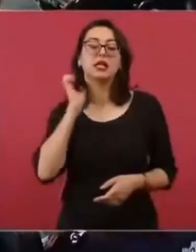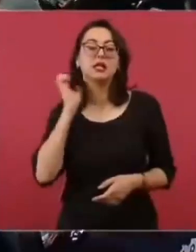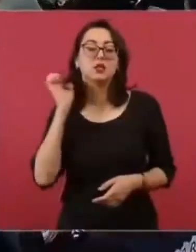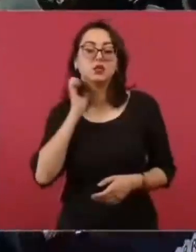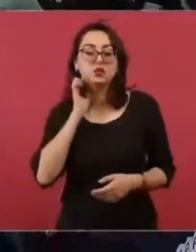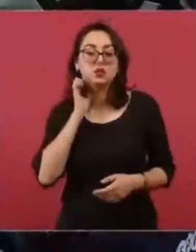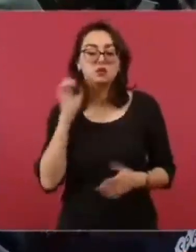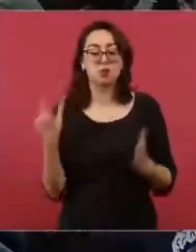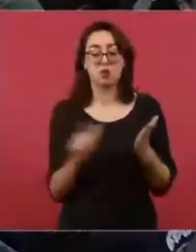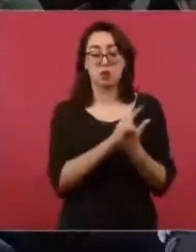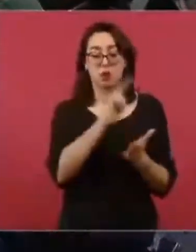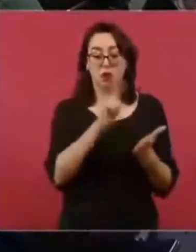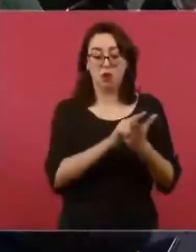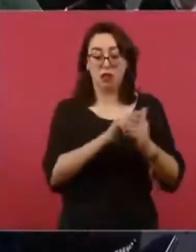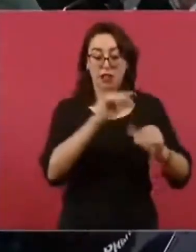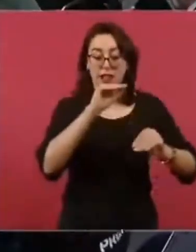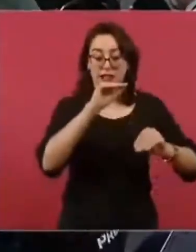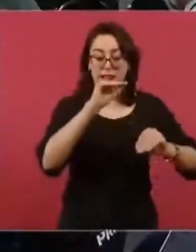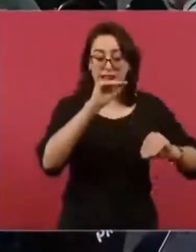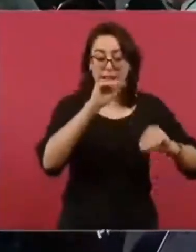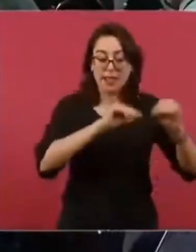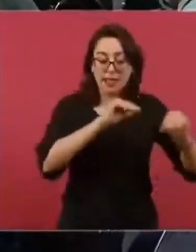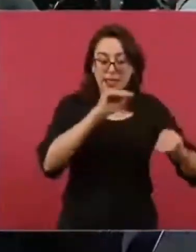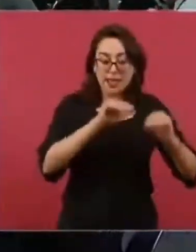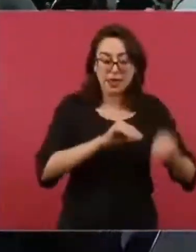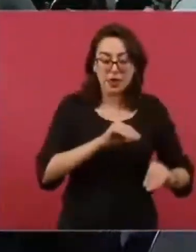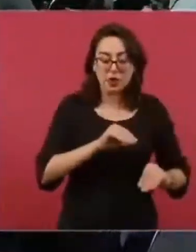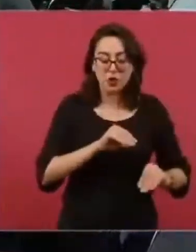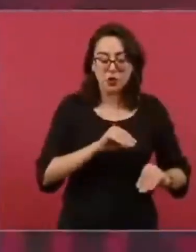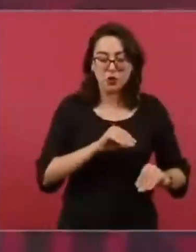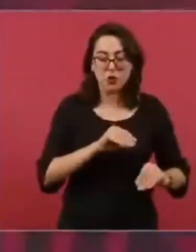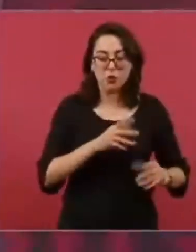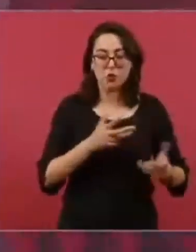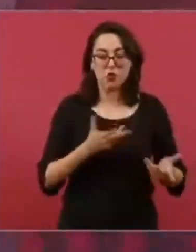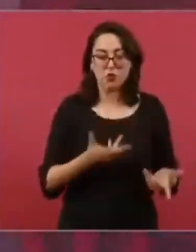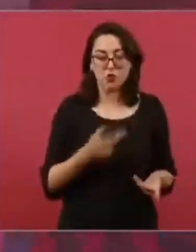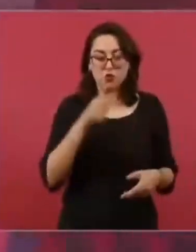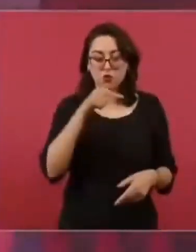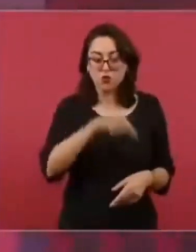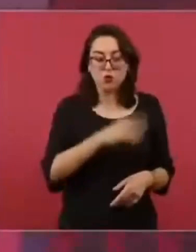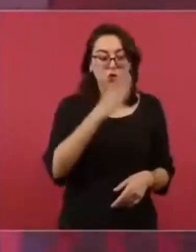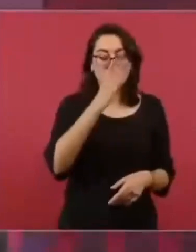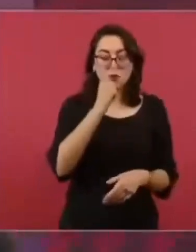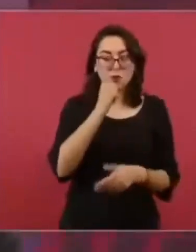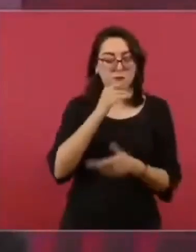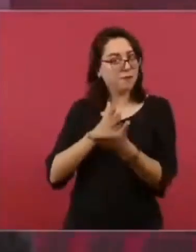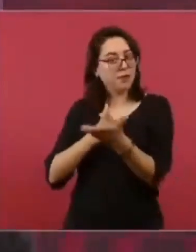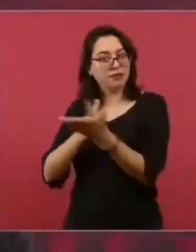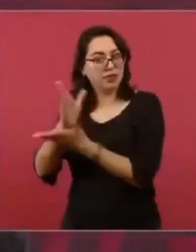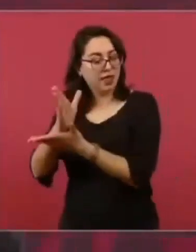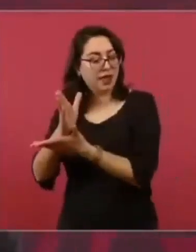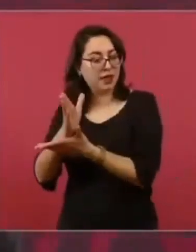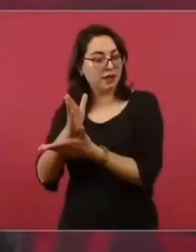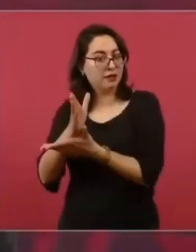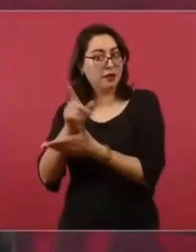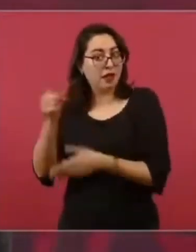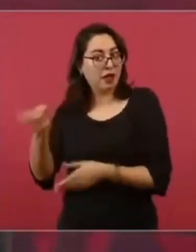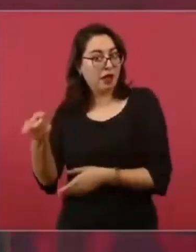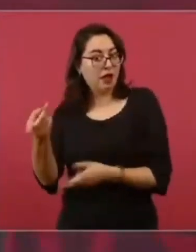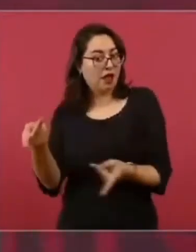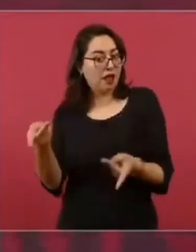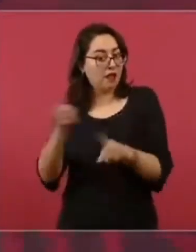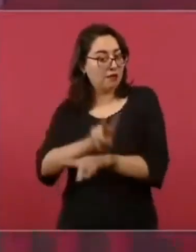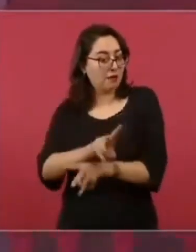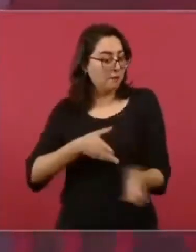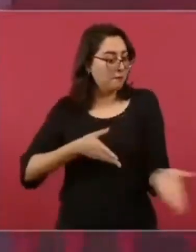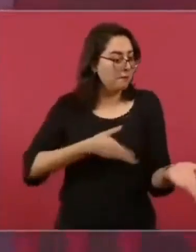Legislativo es el que tiene que ver con las leyes, con la aprobación del presupuesto, pero el Legislativo no puede meterse, hacer